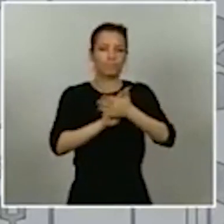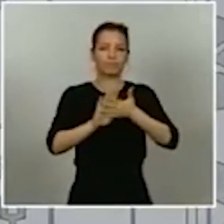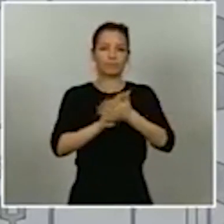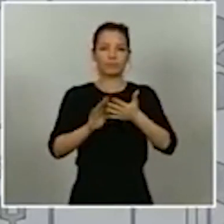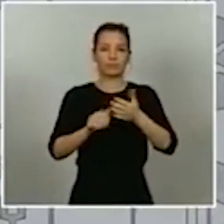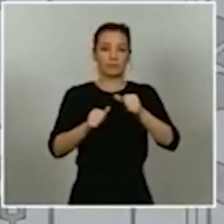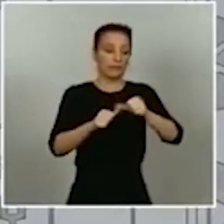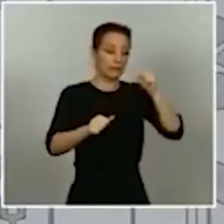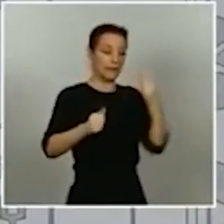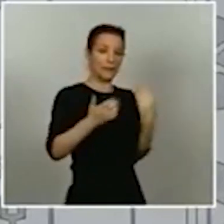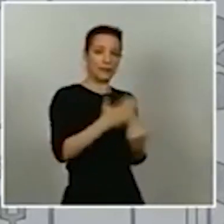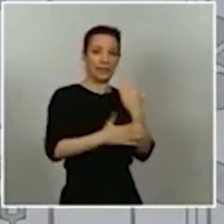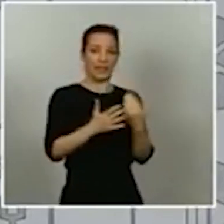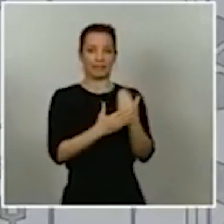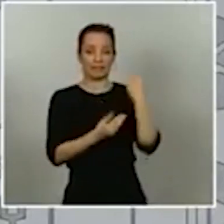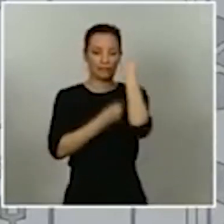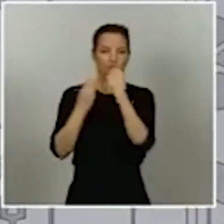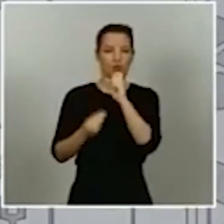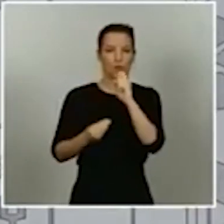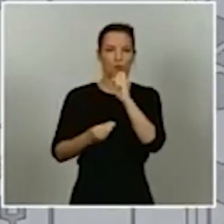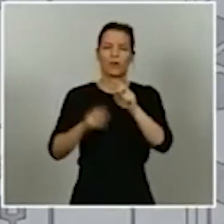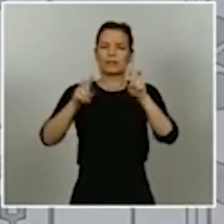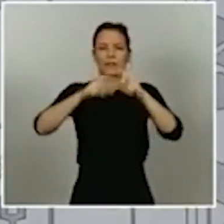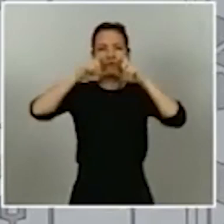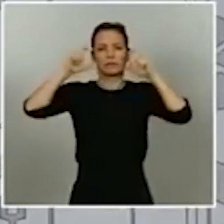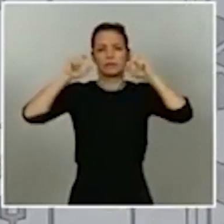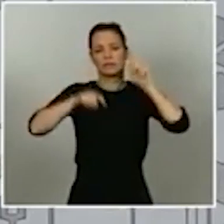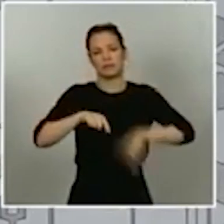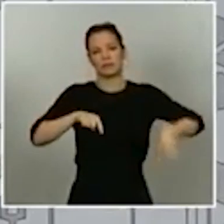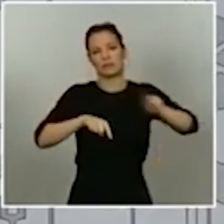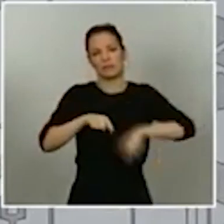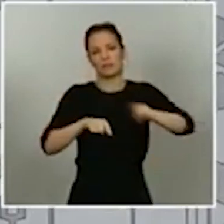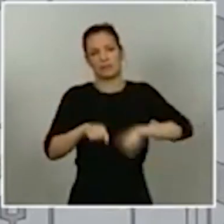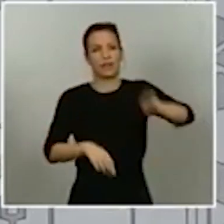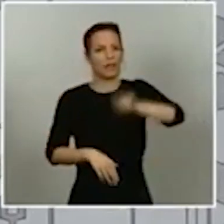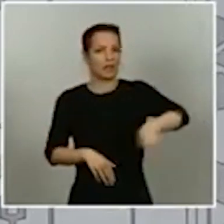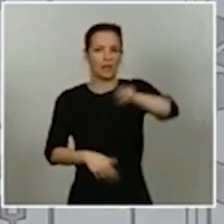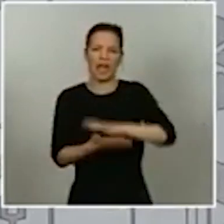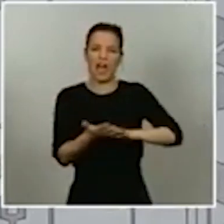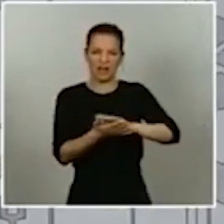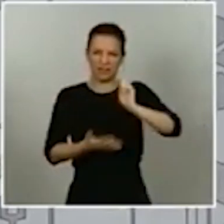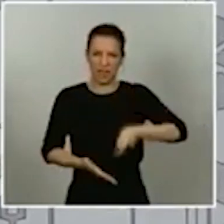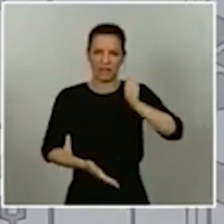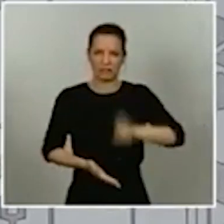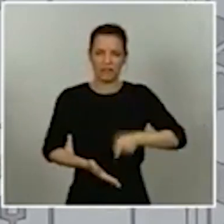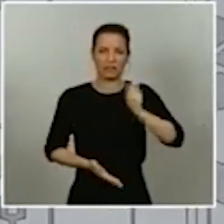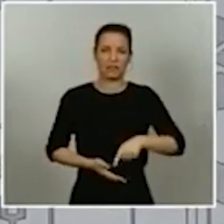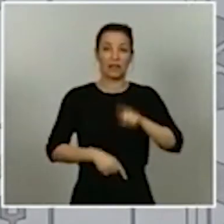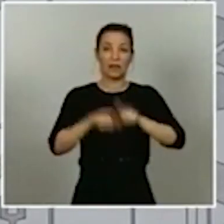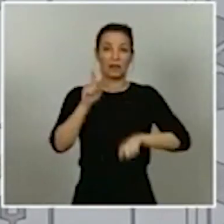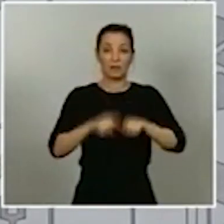días, porque el tema de las mascarillas es un tema recurrente que hablamos a menudo y de algunas de las discusiones que ha habido en diferentes grupos,